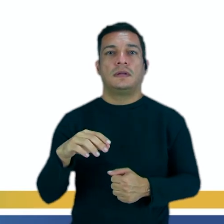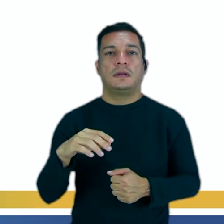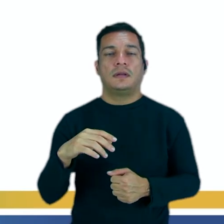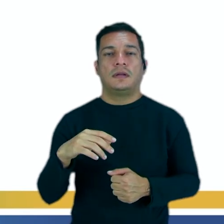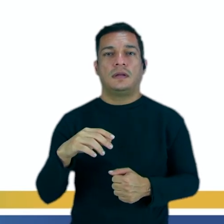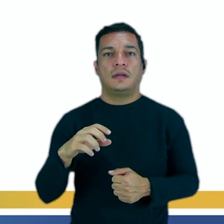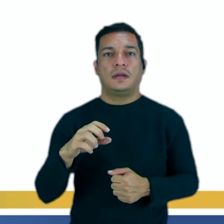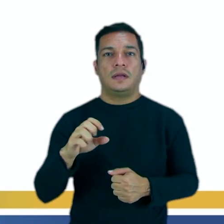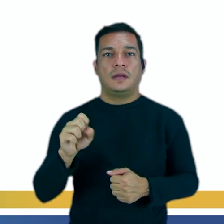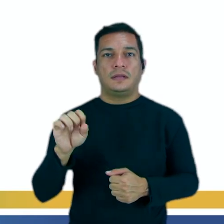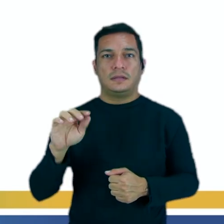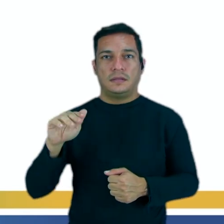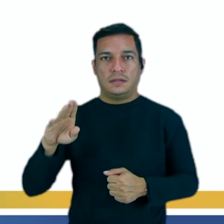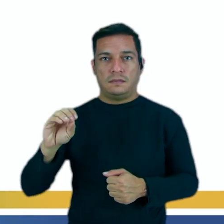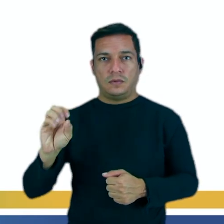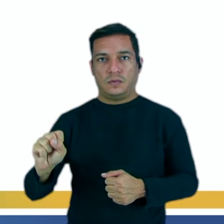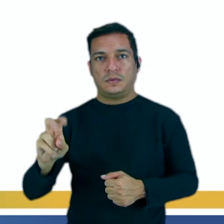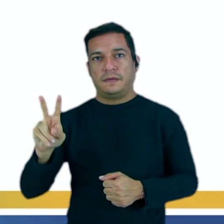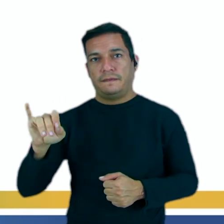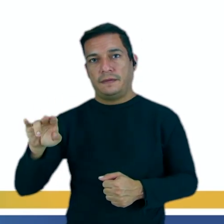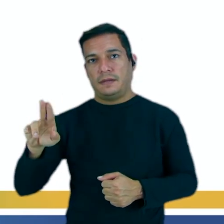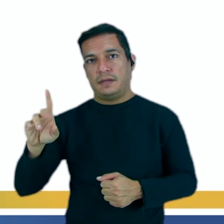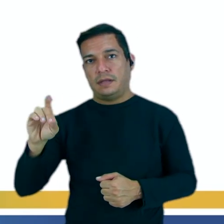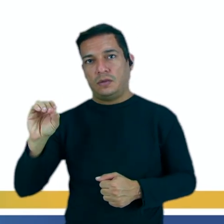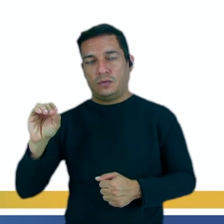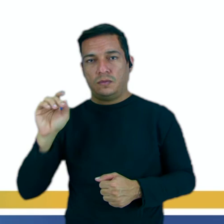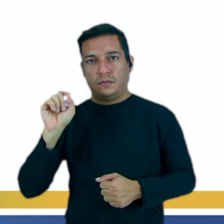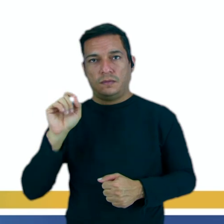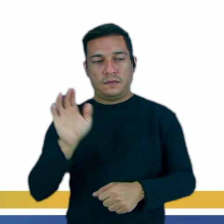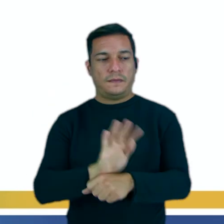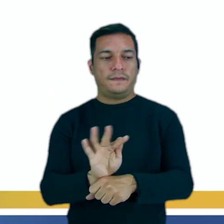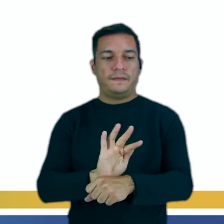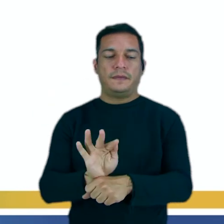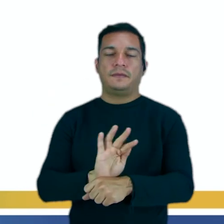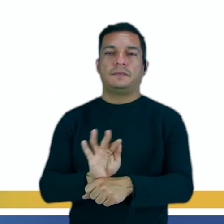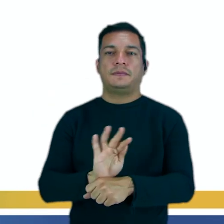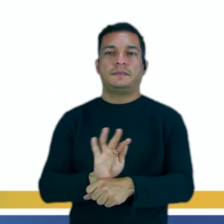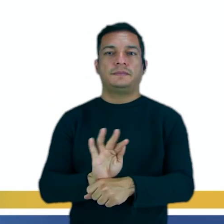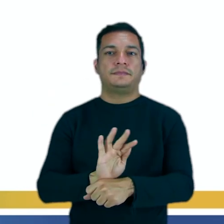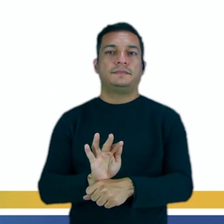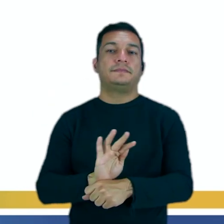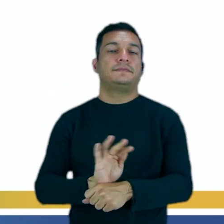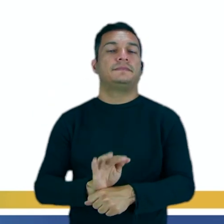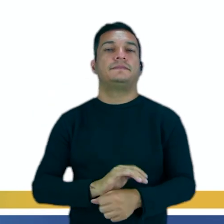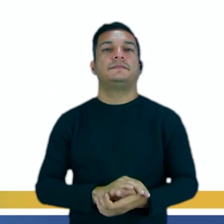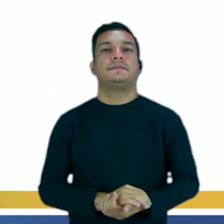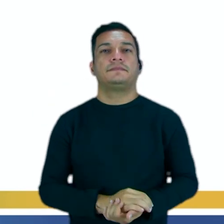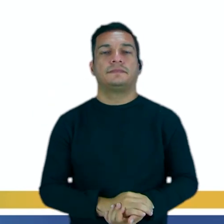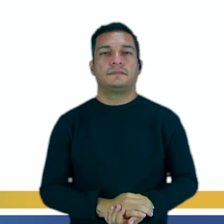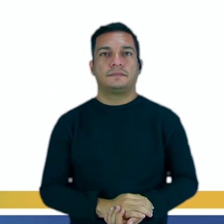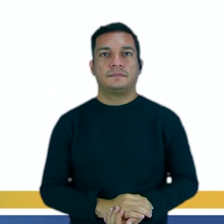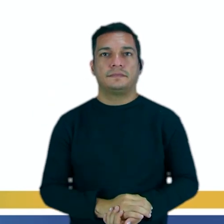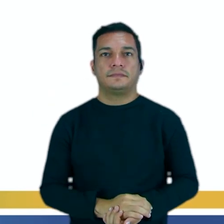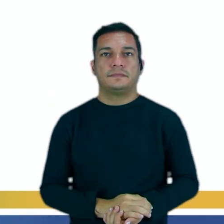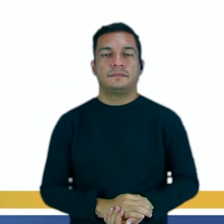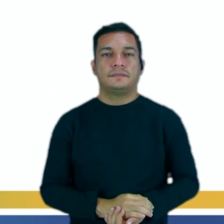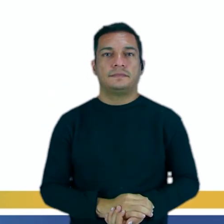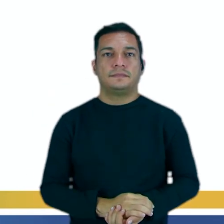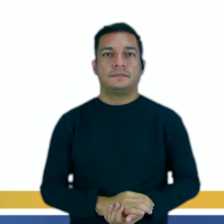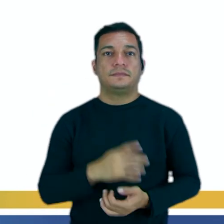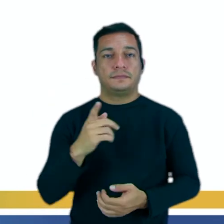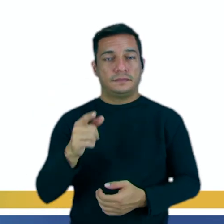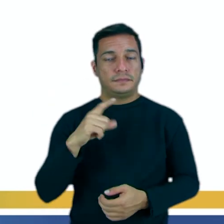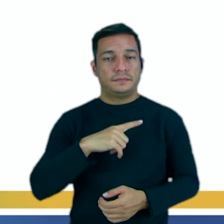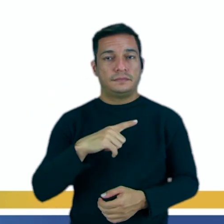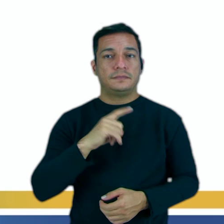Estamos viendo una película, ¿cierto? Sería un filme, ¿sí? Estamos viendo una película, ¿sí? Entonces,